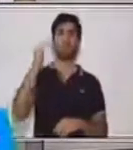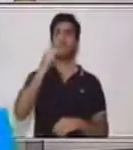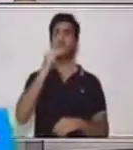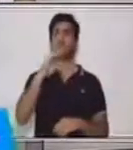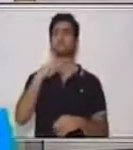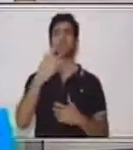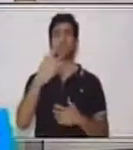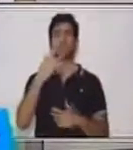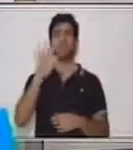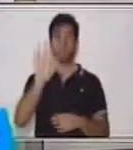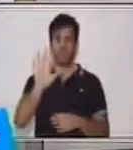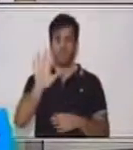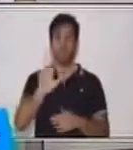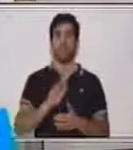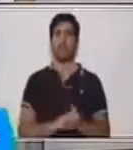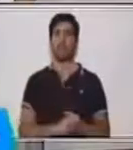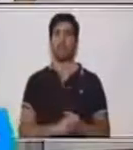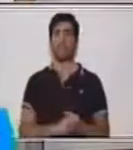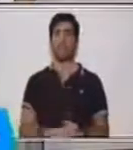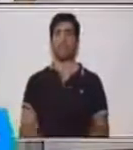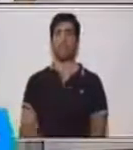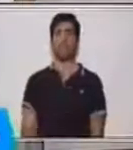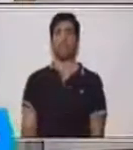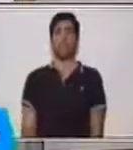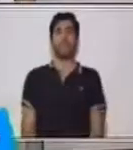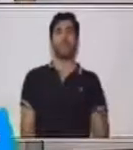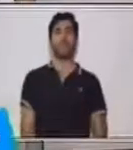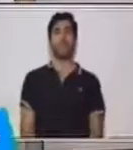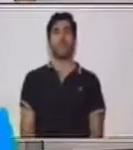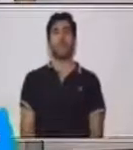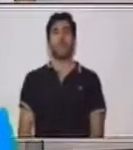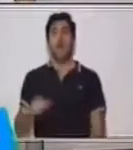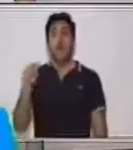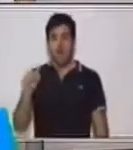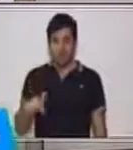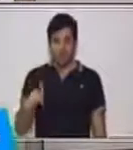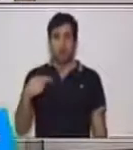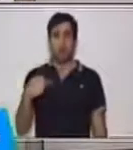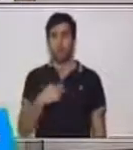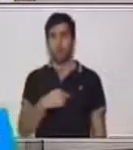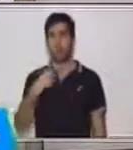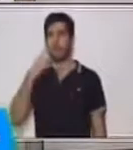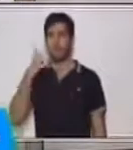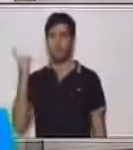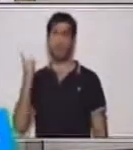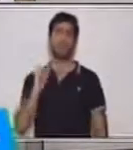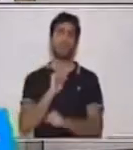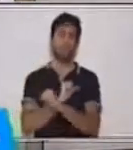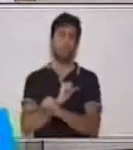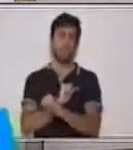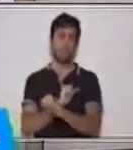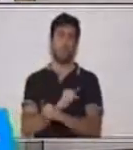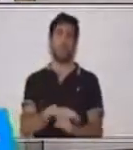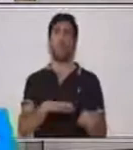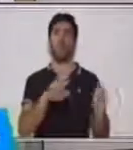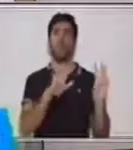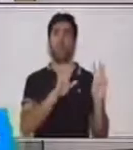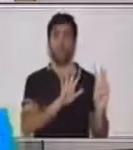representa la barra? Cinco. Ahora vamos a hacer las multiplicaciones. Ocho